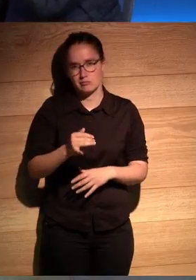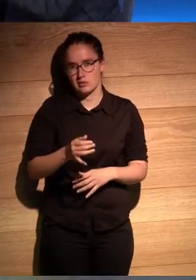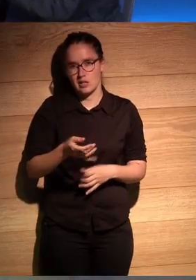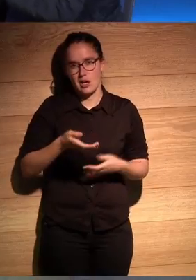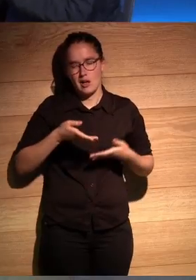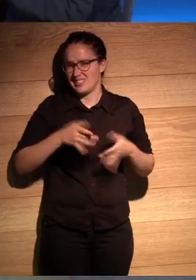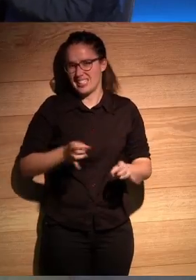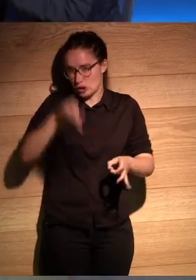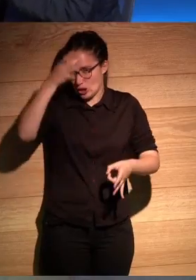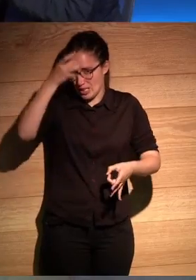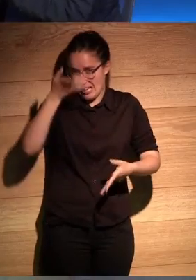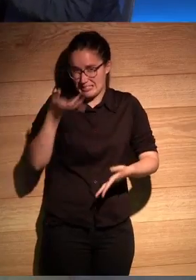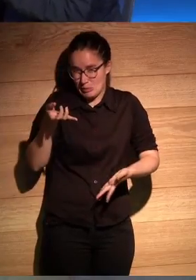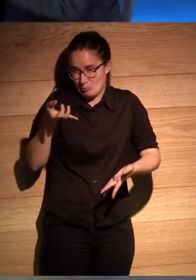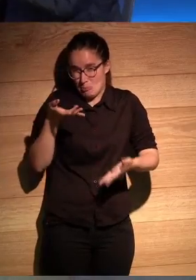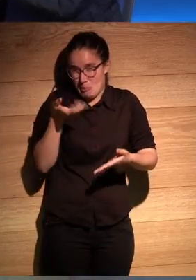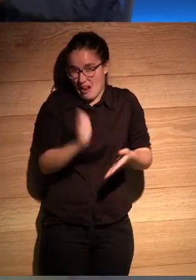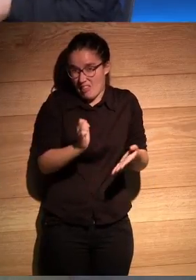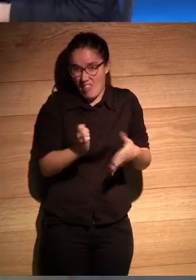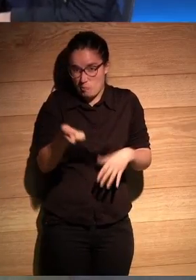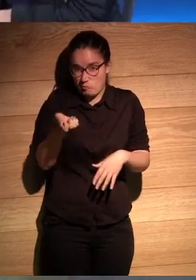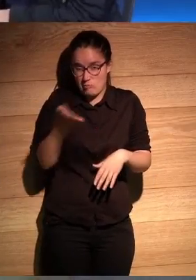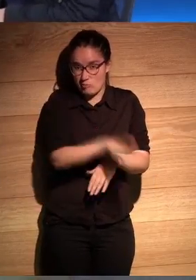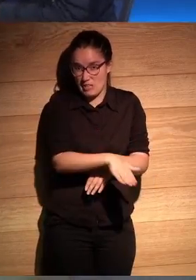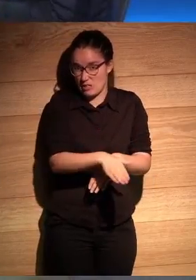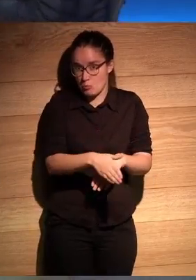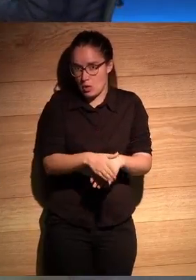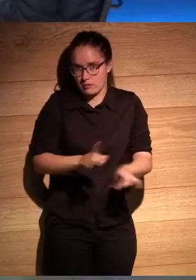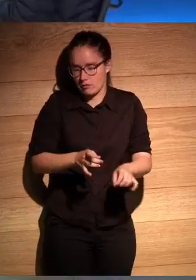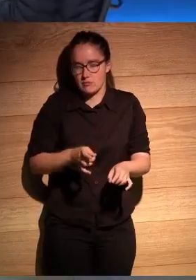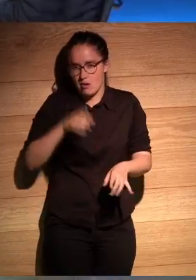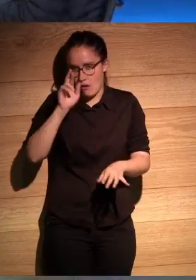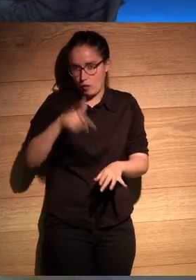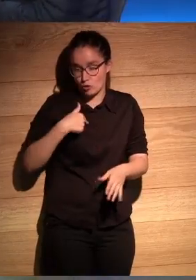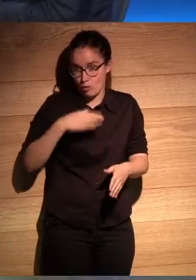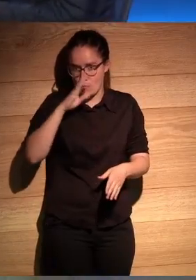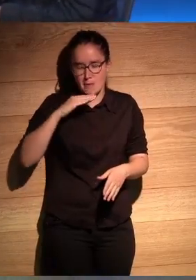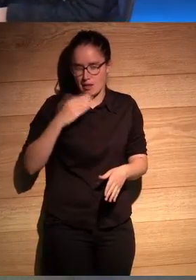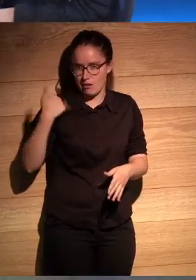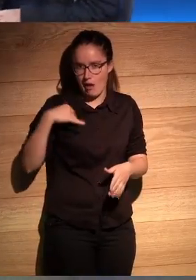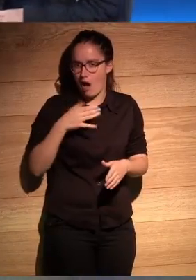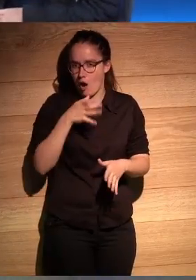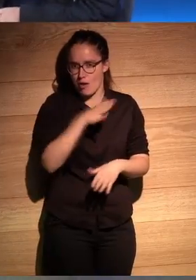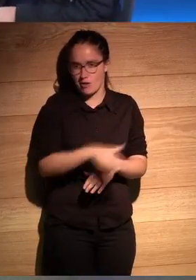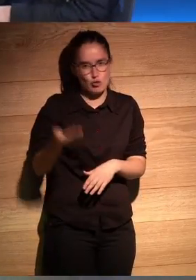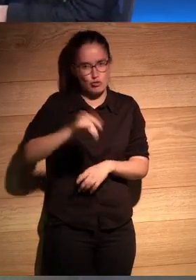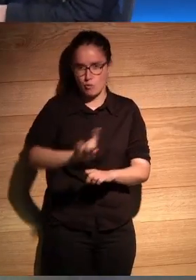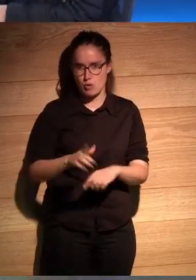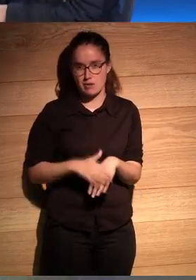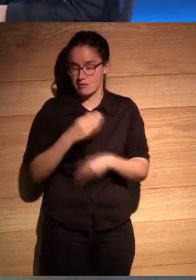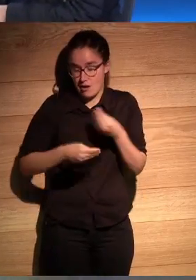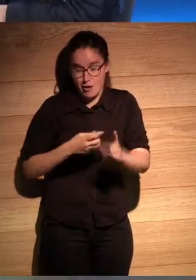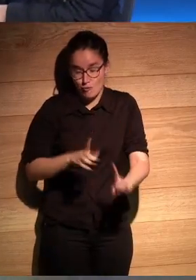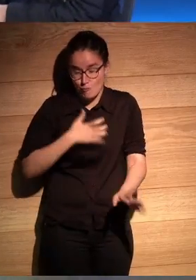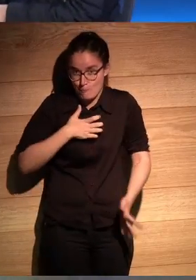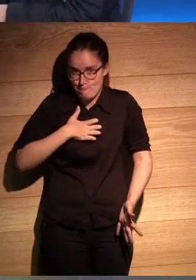esas hijas de putadas de matar niños en los libros y tienes razón a partir del momento que soy padre yo ya no he matado no puedes hacerlo ya